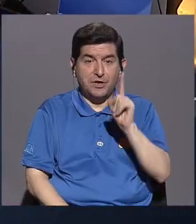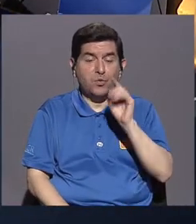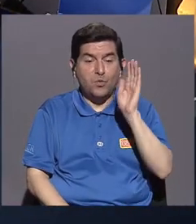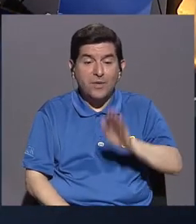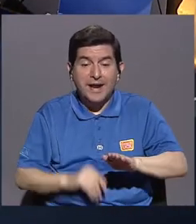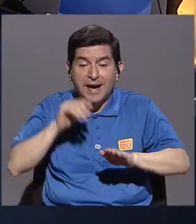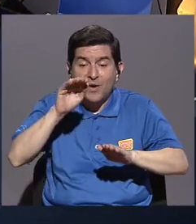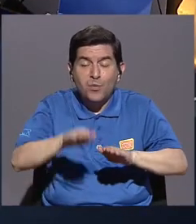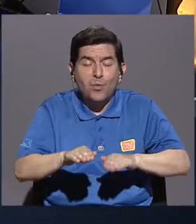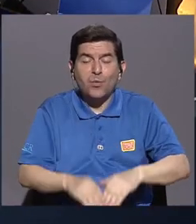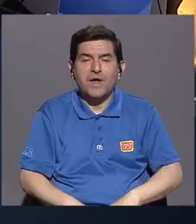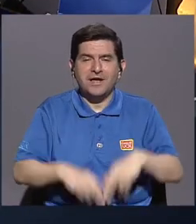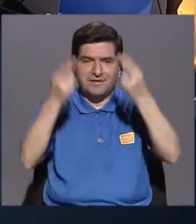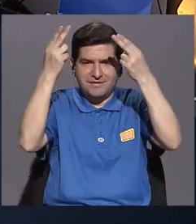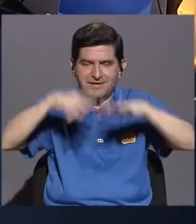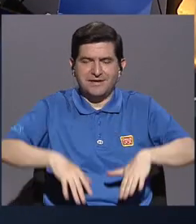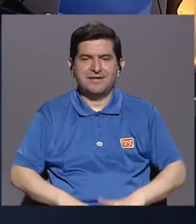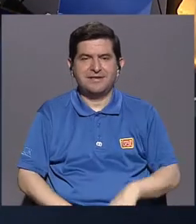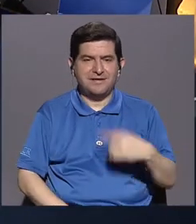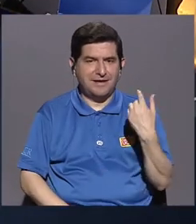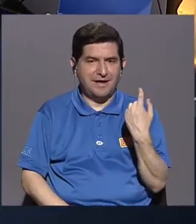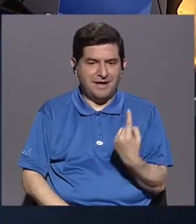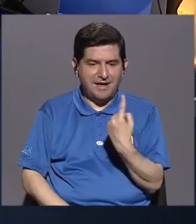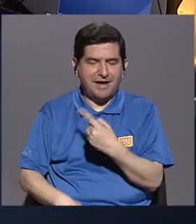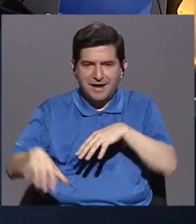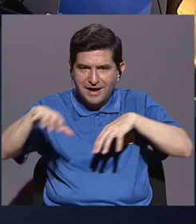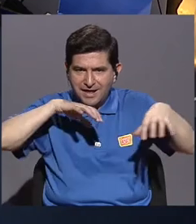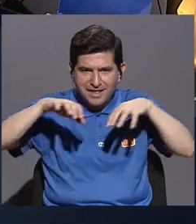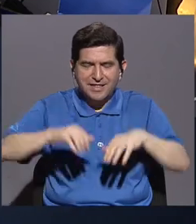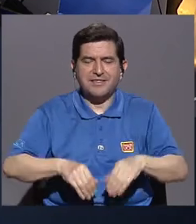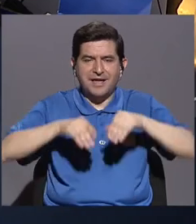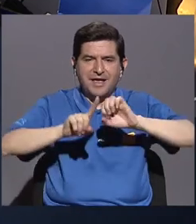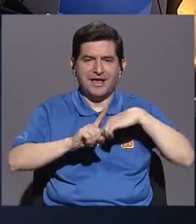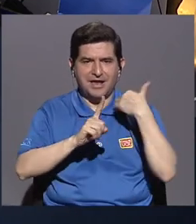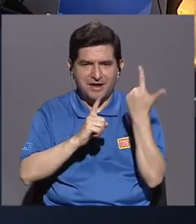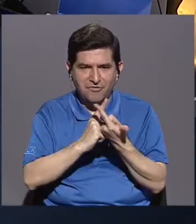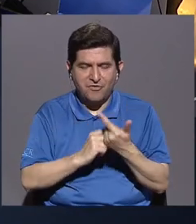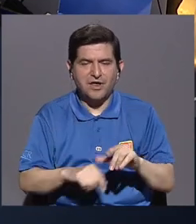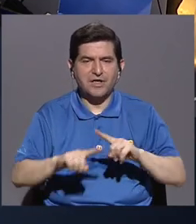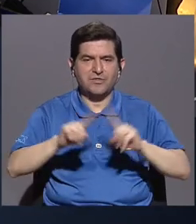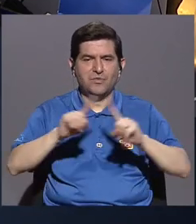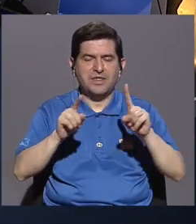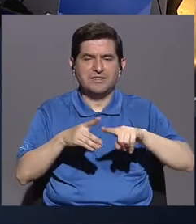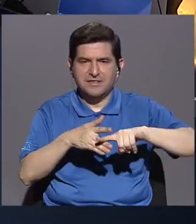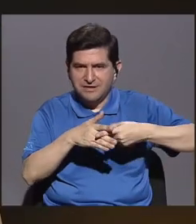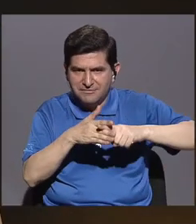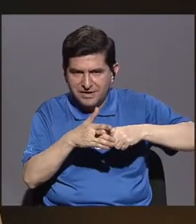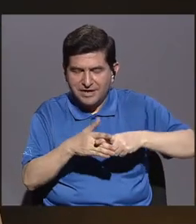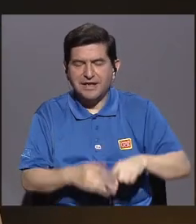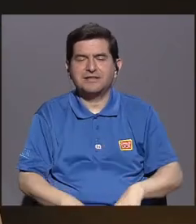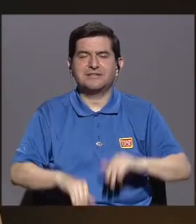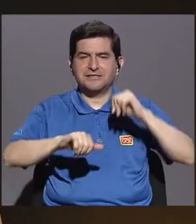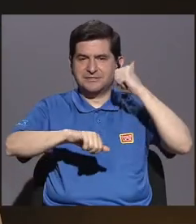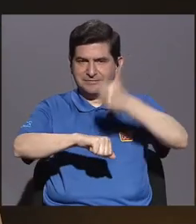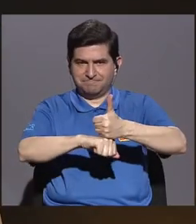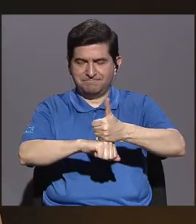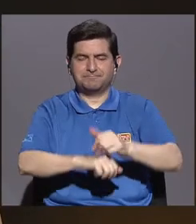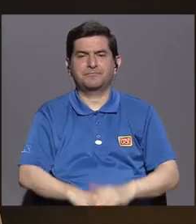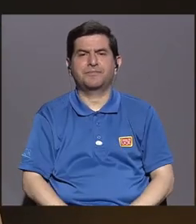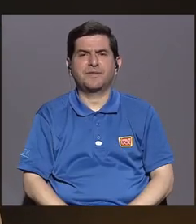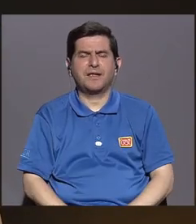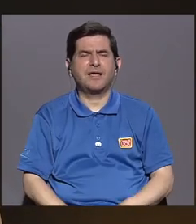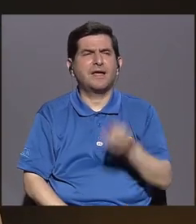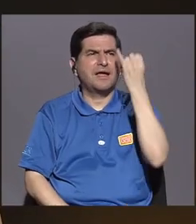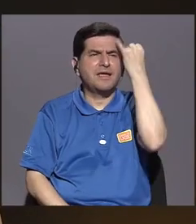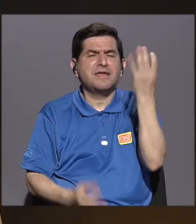dejamos en cada uno de nuestros movimientos a través de las redes sociales y de los aparatos que utilicemos. Has tocado algunos conceptos que me